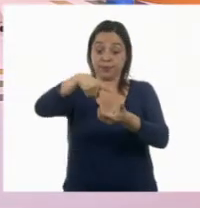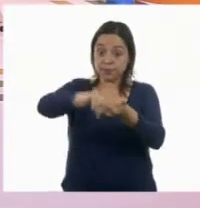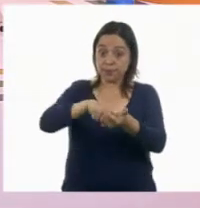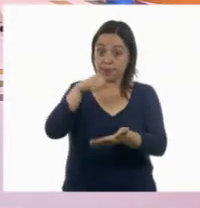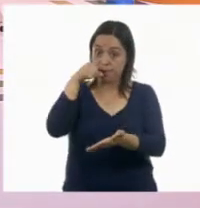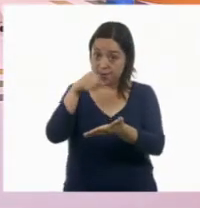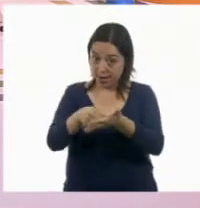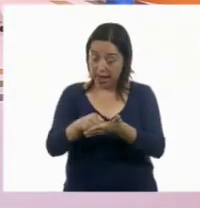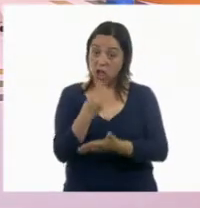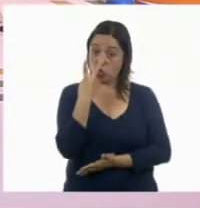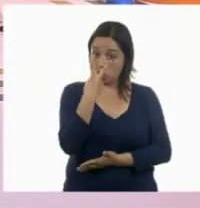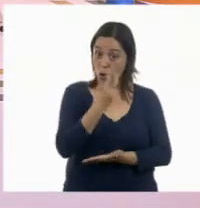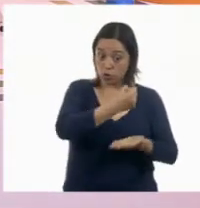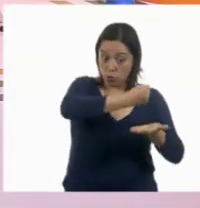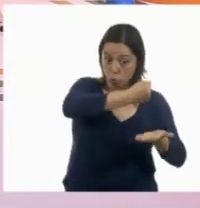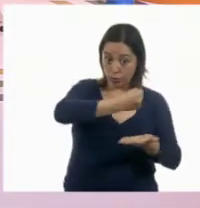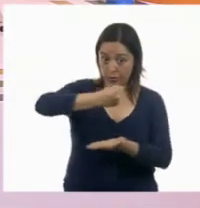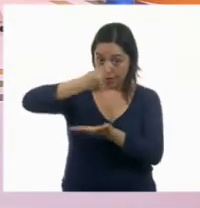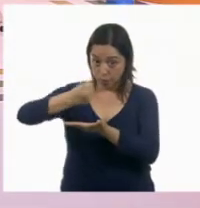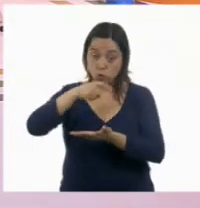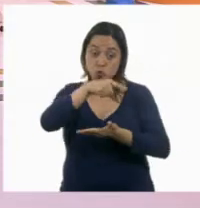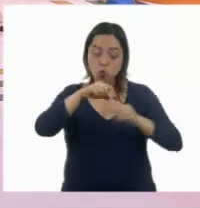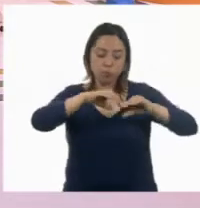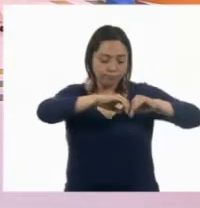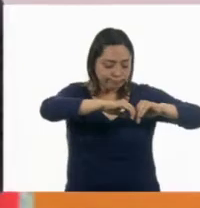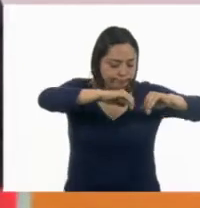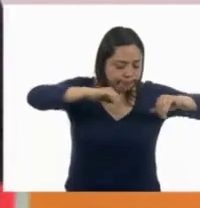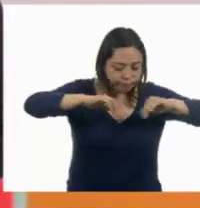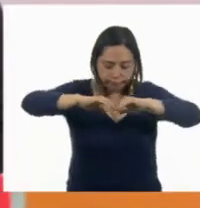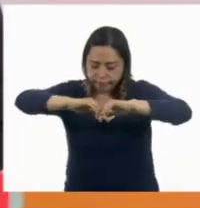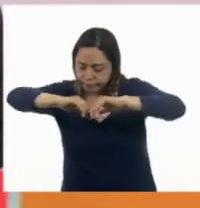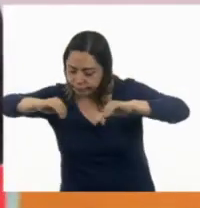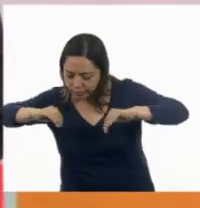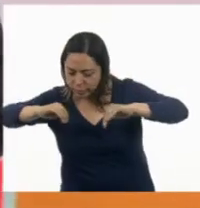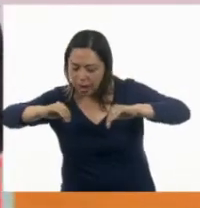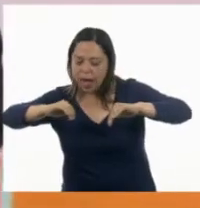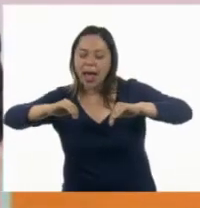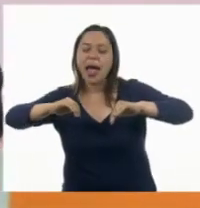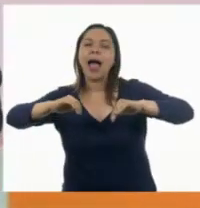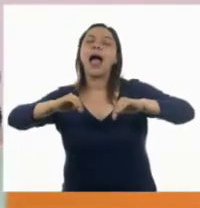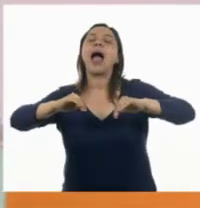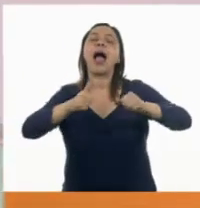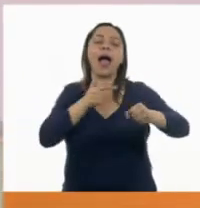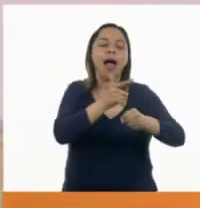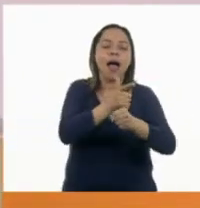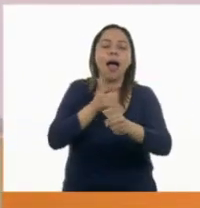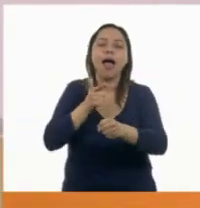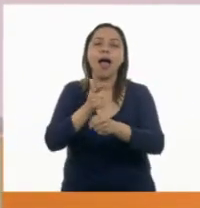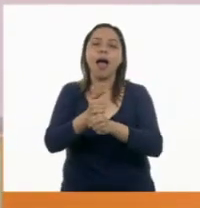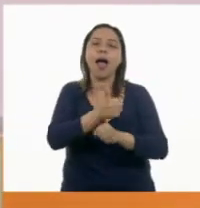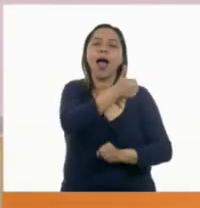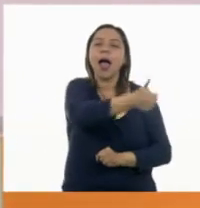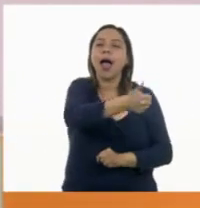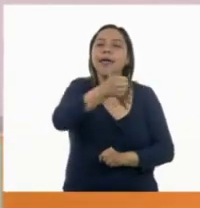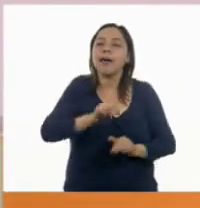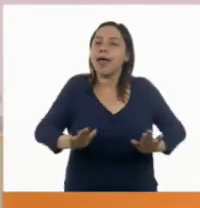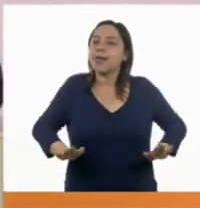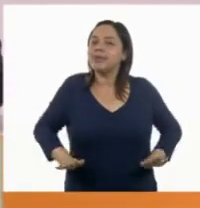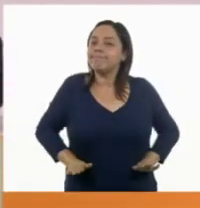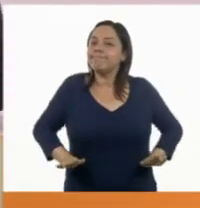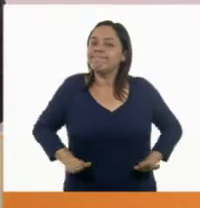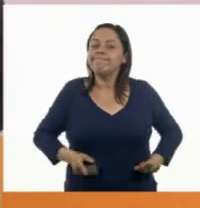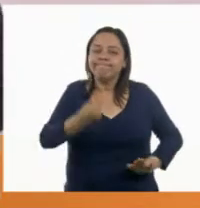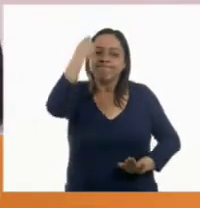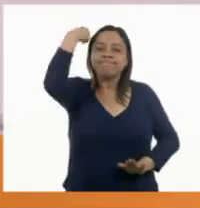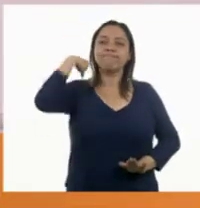dos bolsitas. Si tú las abres vas a encontrar pistas sobre la forma de ser de cada uno. A ver,